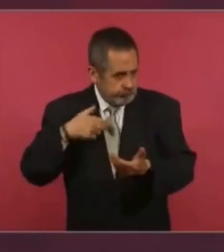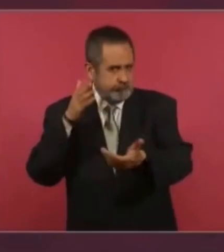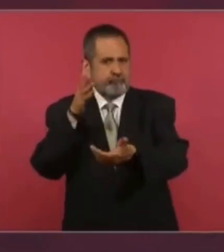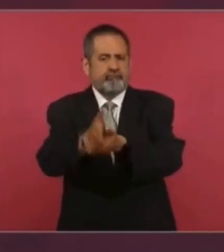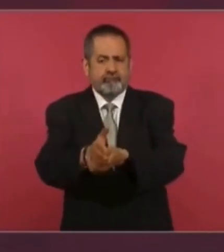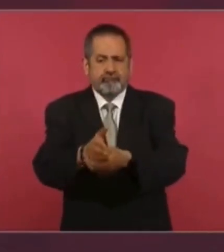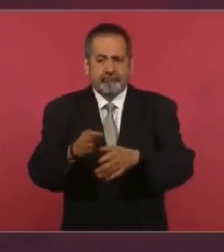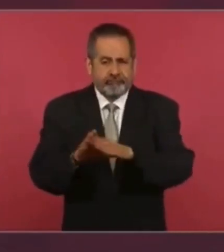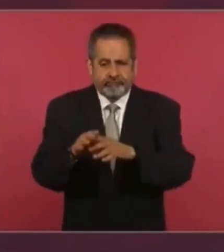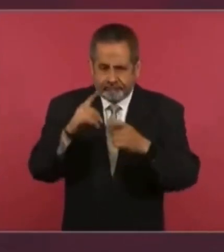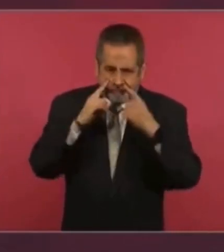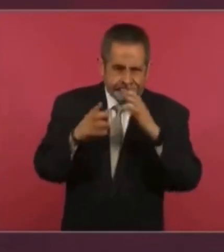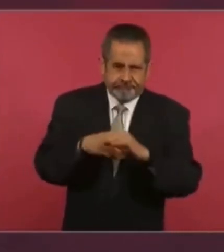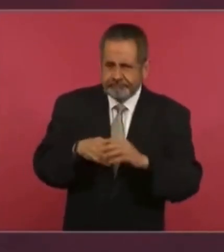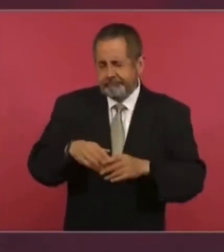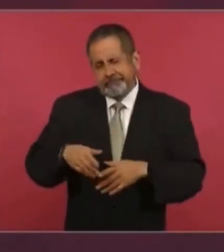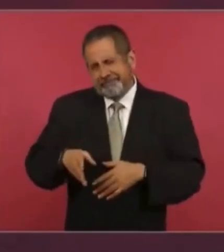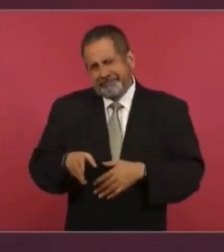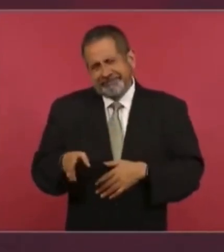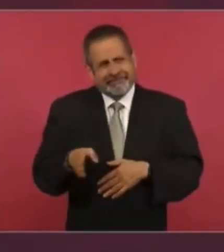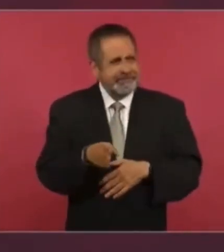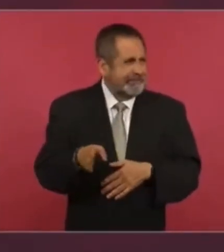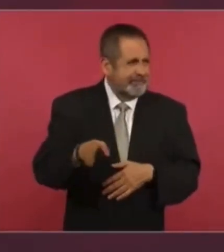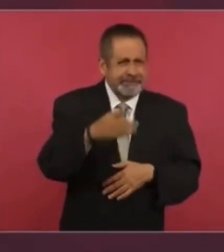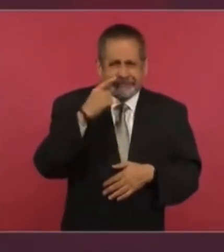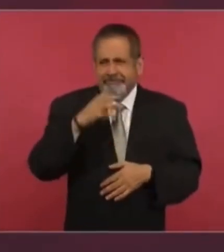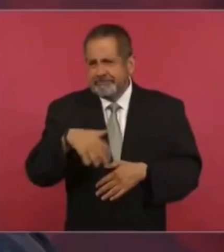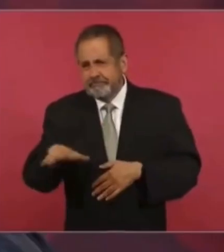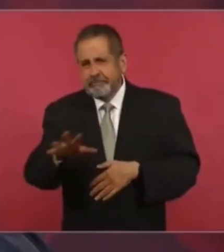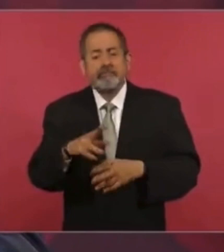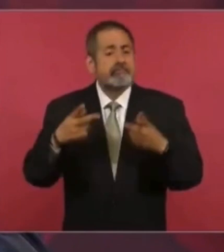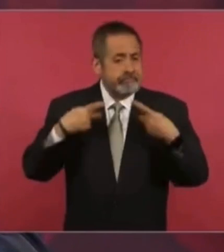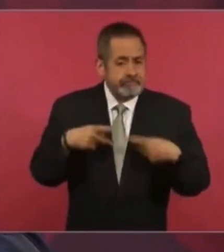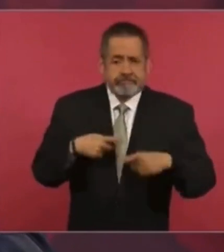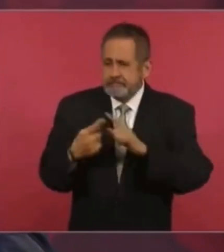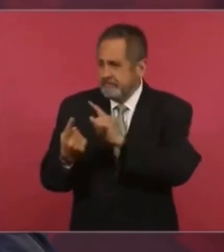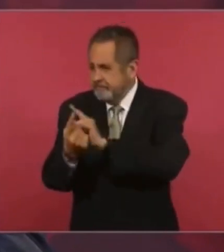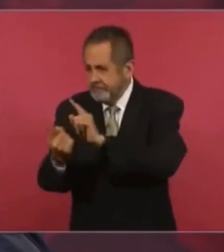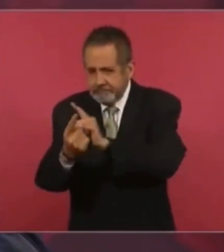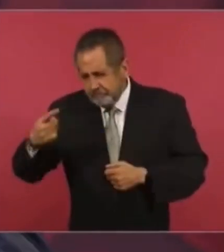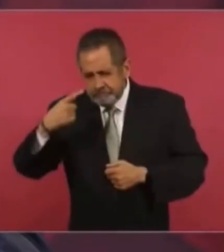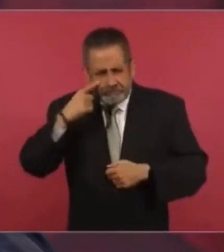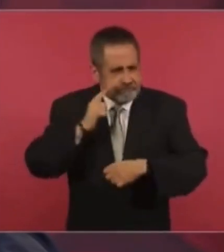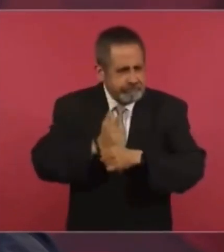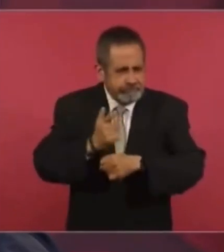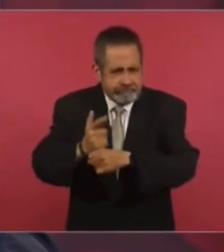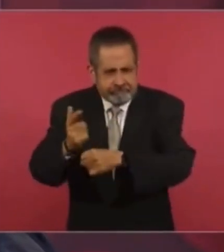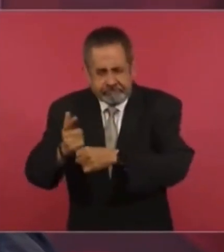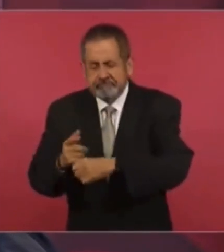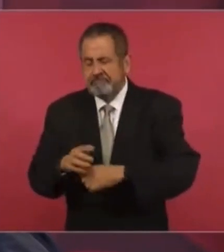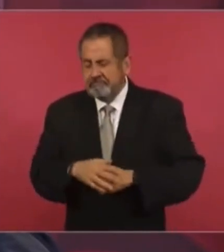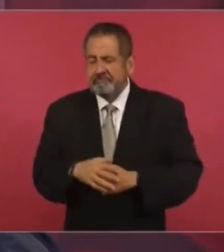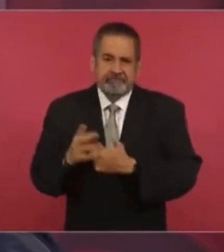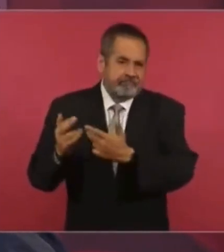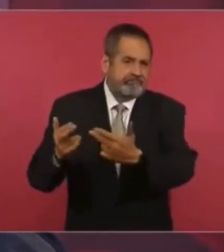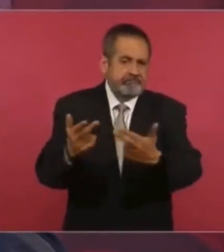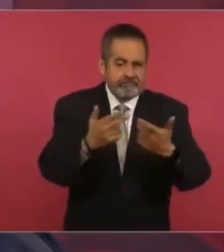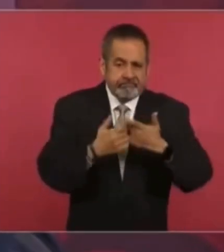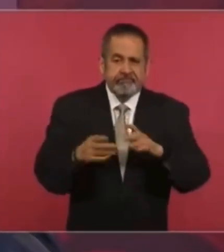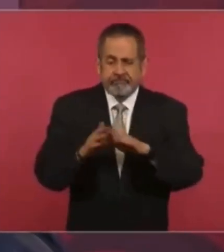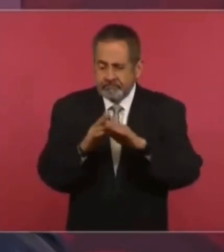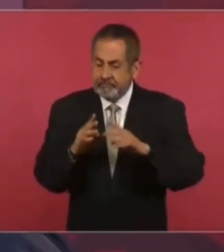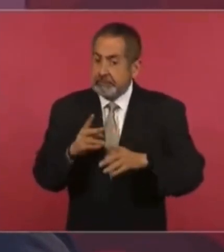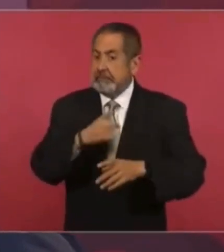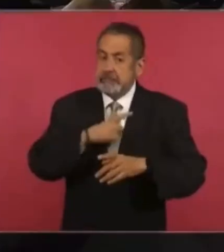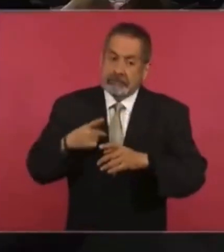primer día y recorrí todo, y hablé con la gente, y me di cuenta de todos los daños y de lo que había